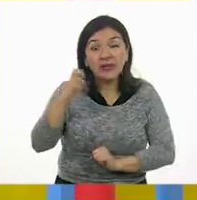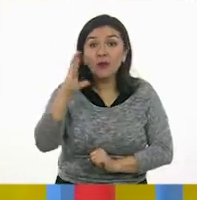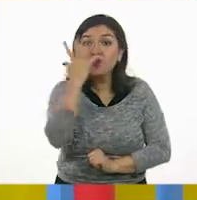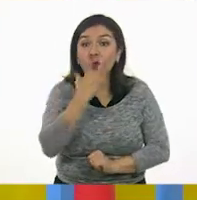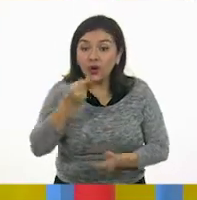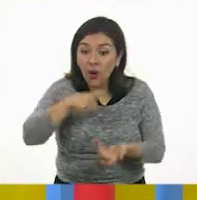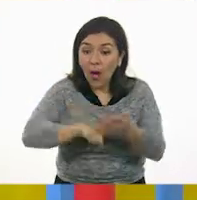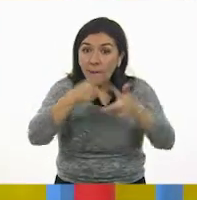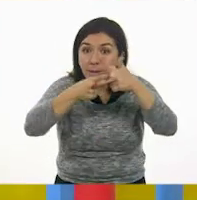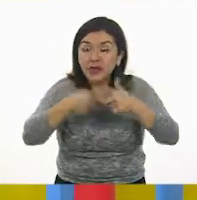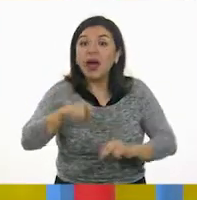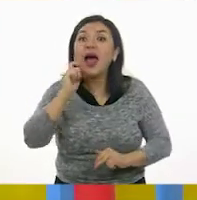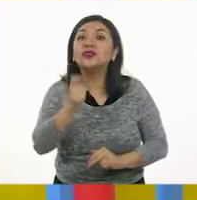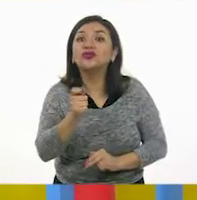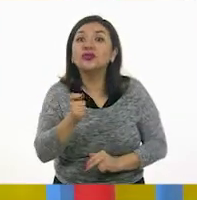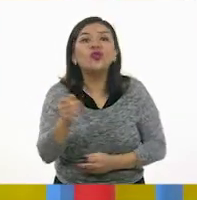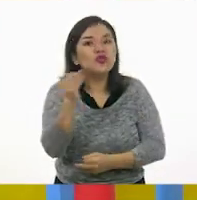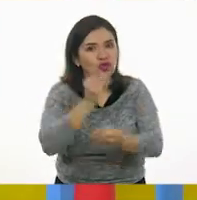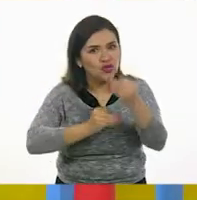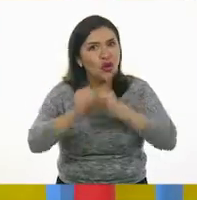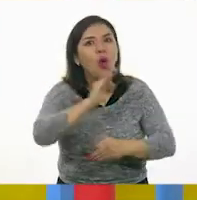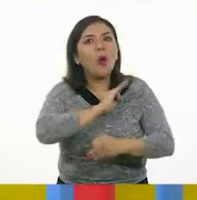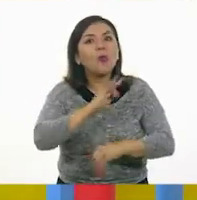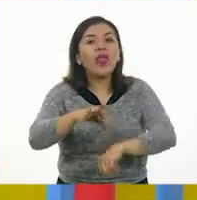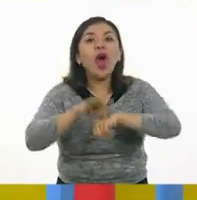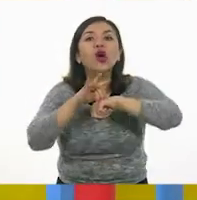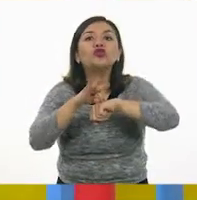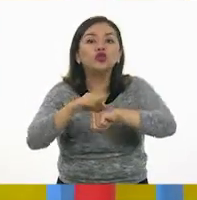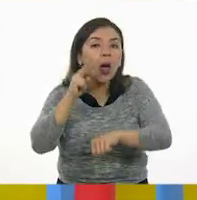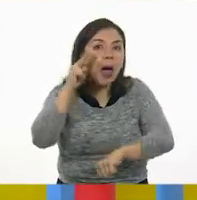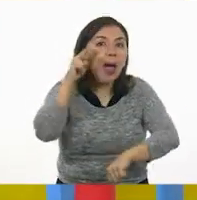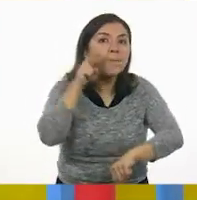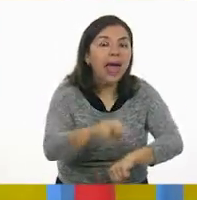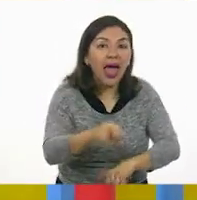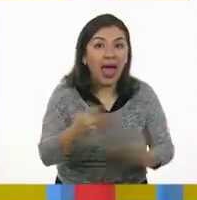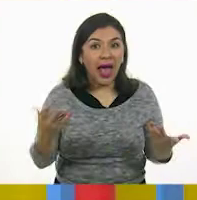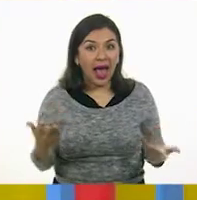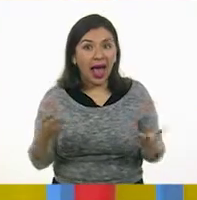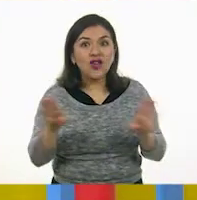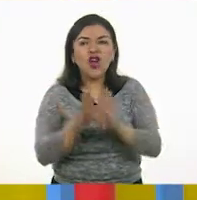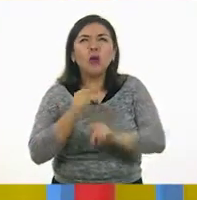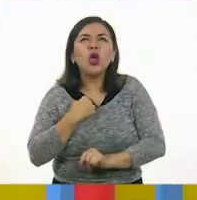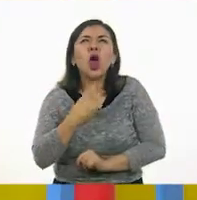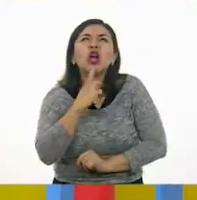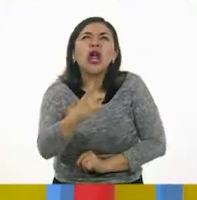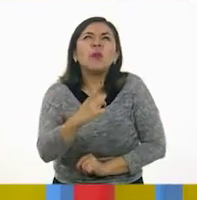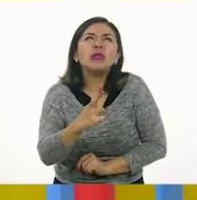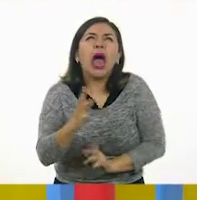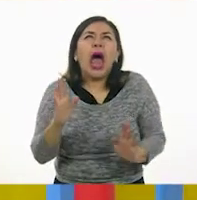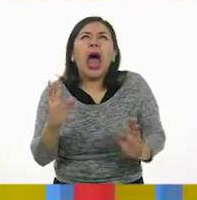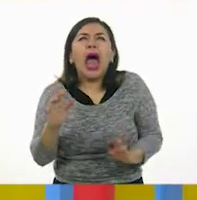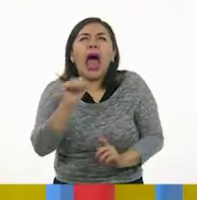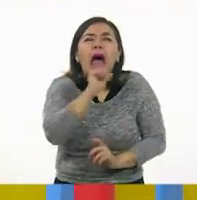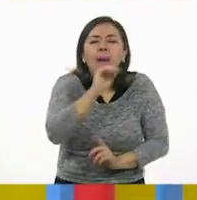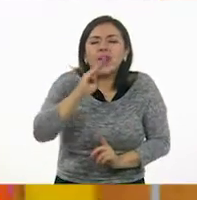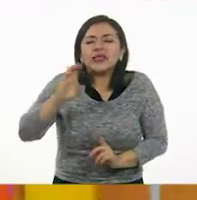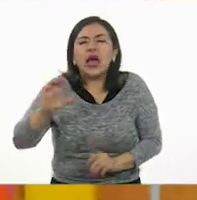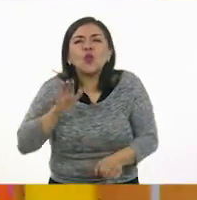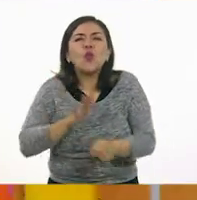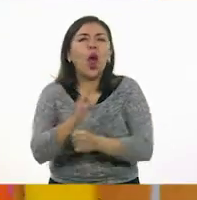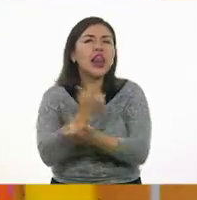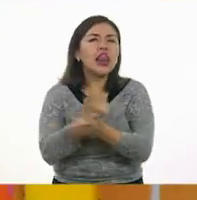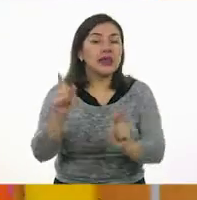las matemáticas es que todo se puede comprobar. Entonces, no hay una respuesta opcional, no hay A, B o C.